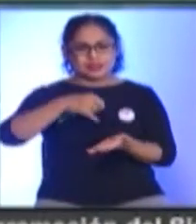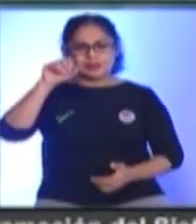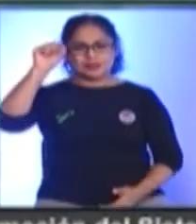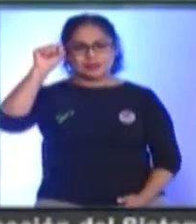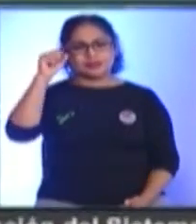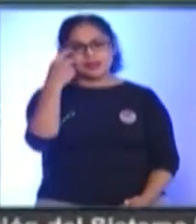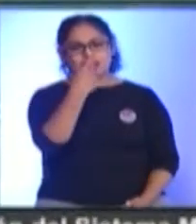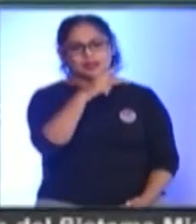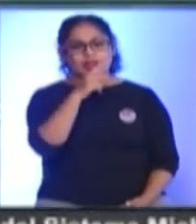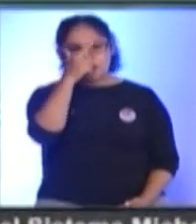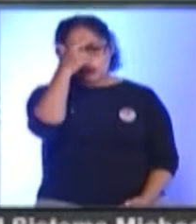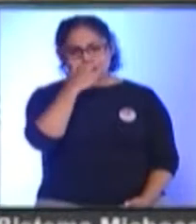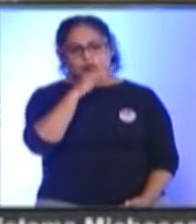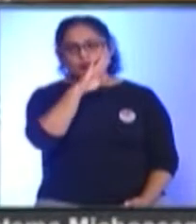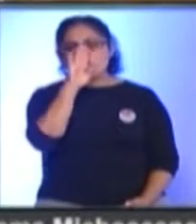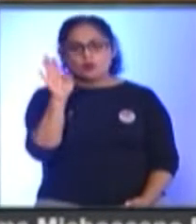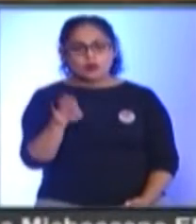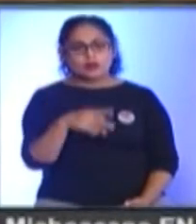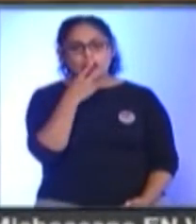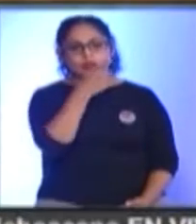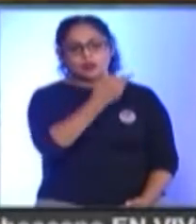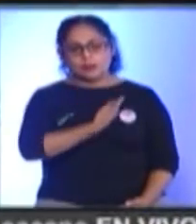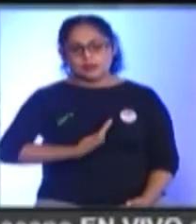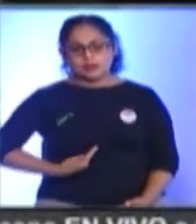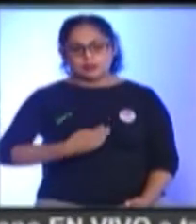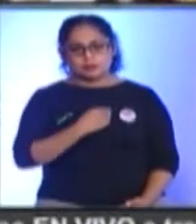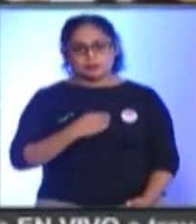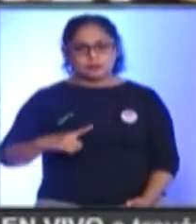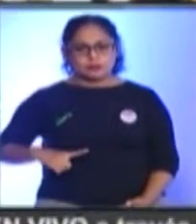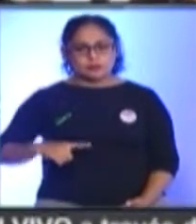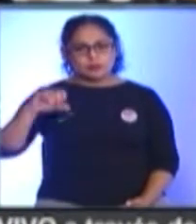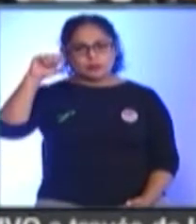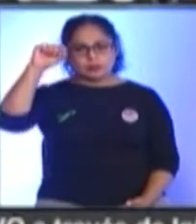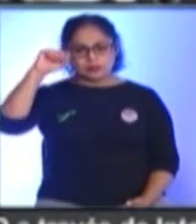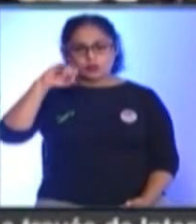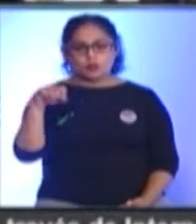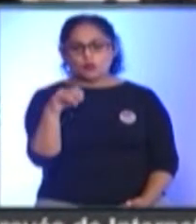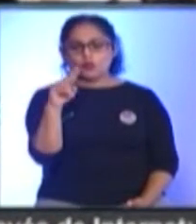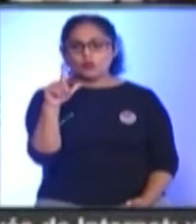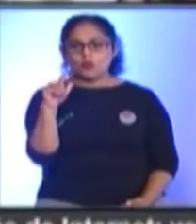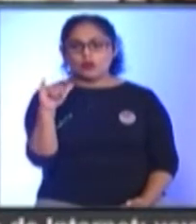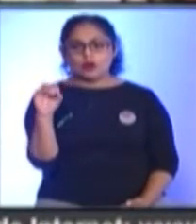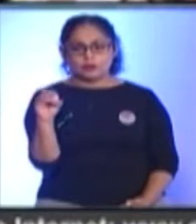Señaló En la entrevista El presidente Municipal De Pátzcuaro Julio Arreola Vázquez Hemos platicado Hemos Con algunas De las